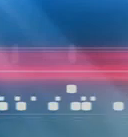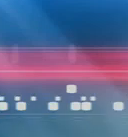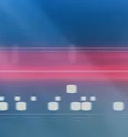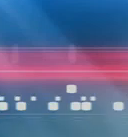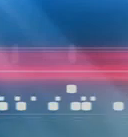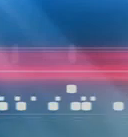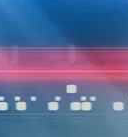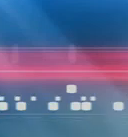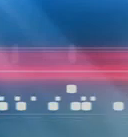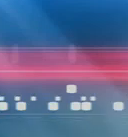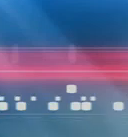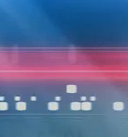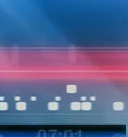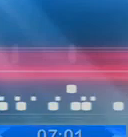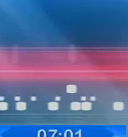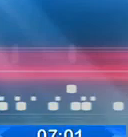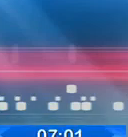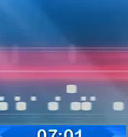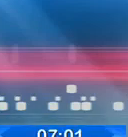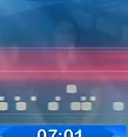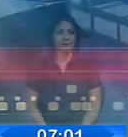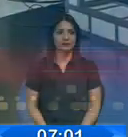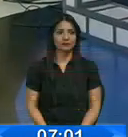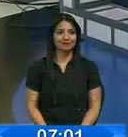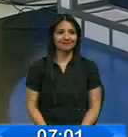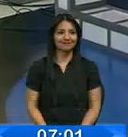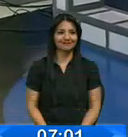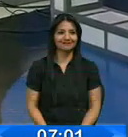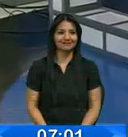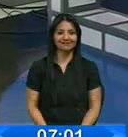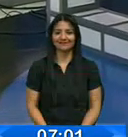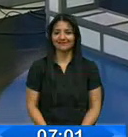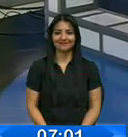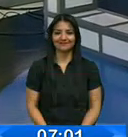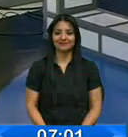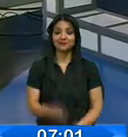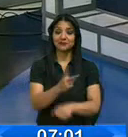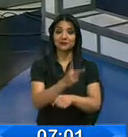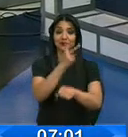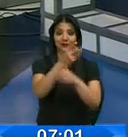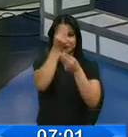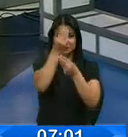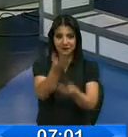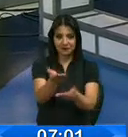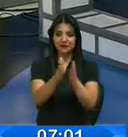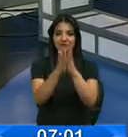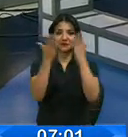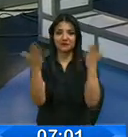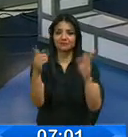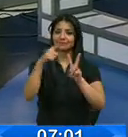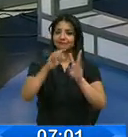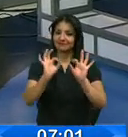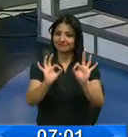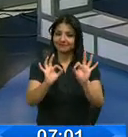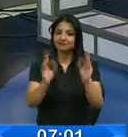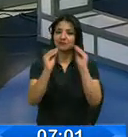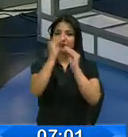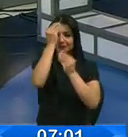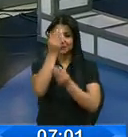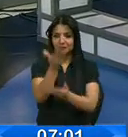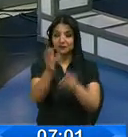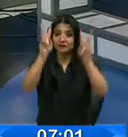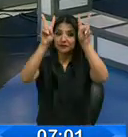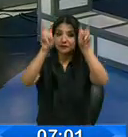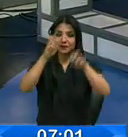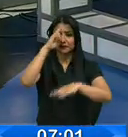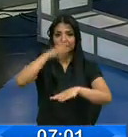de la de Segunda hora de transmisión llega el Comercio TV. Con más noticias del ámbito